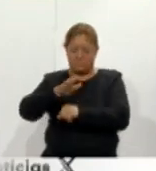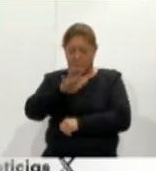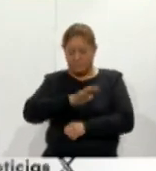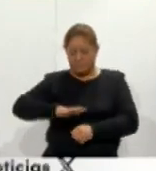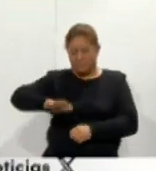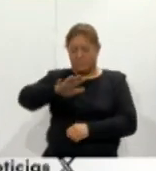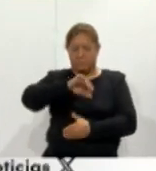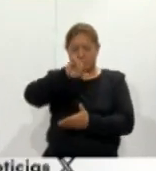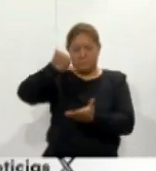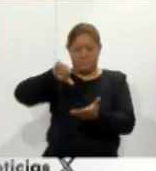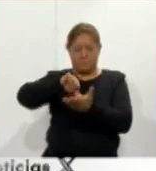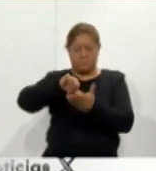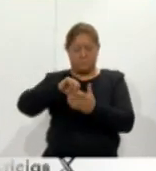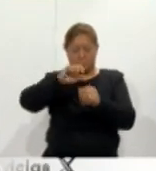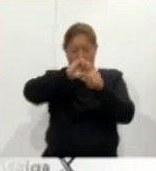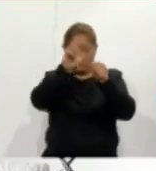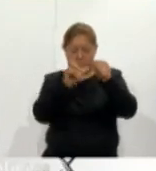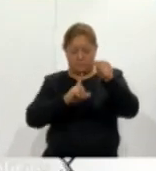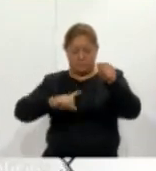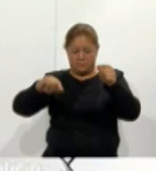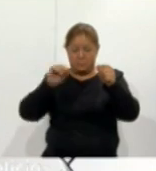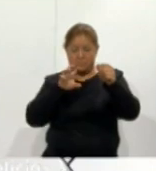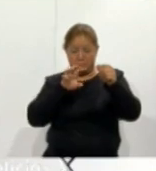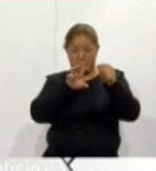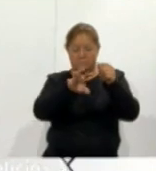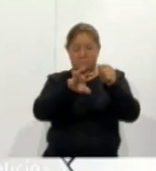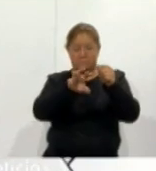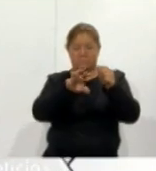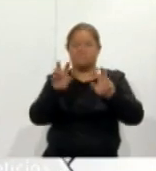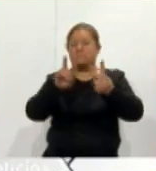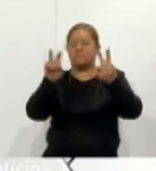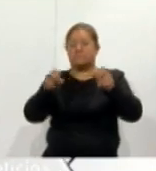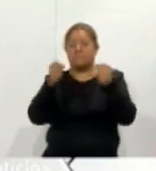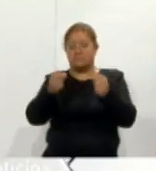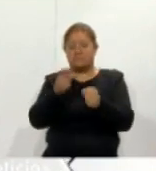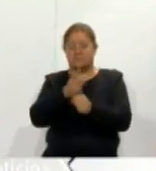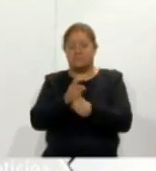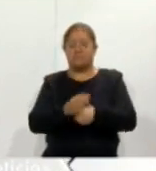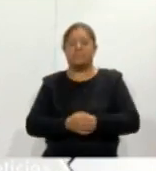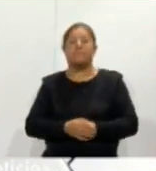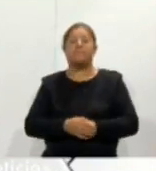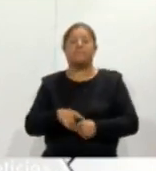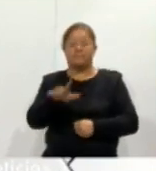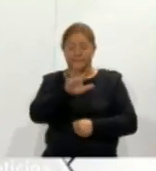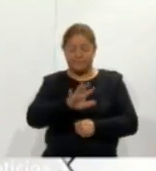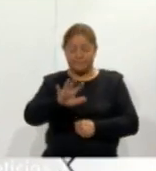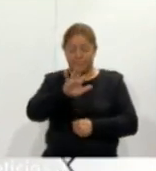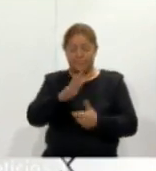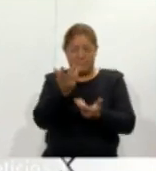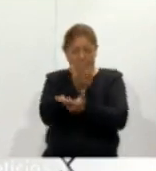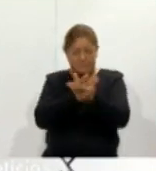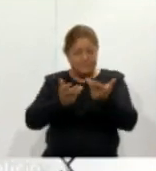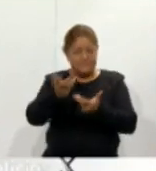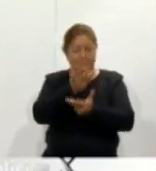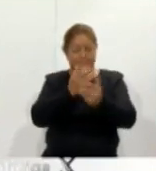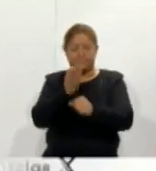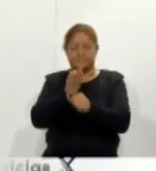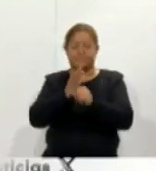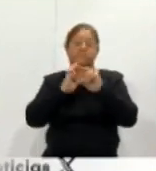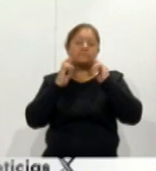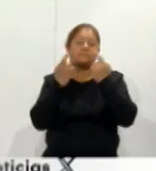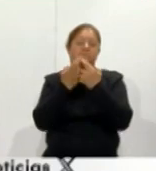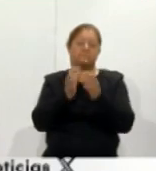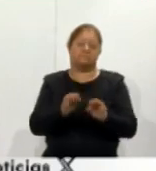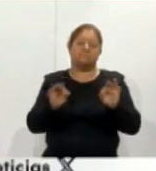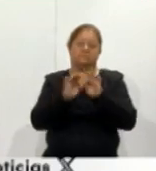centro en materia de seguridad pública. La conjunción de esfuerzos e ideas en este tipo de reuniones son de